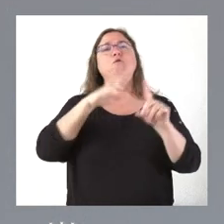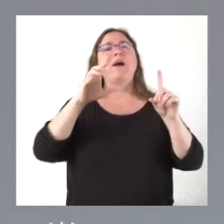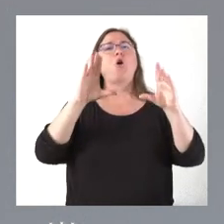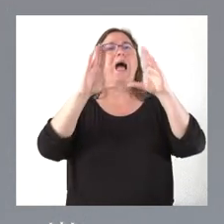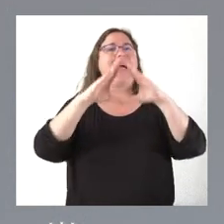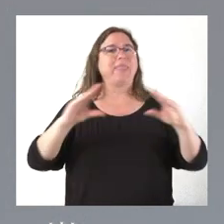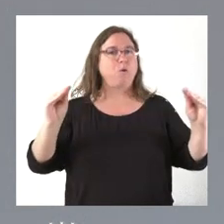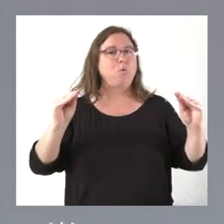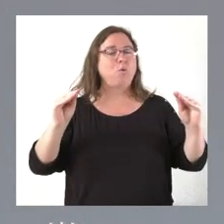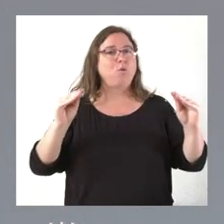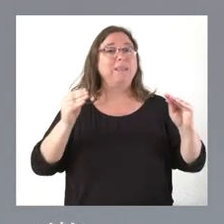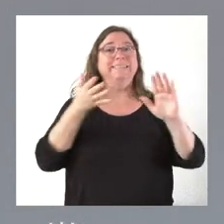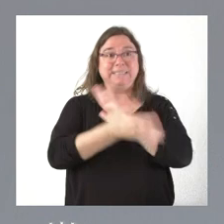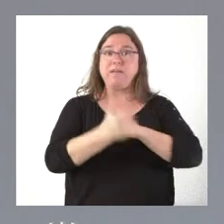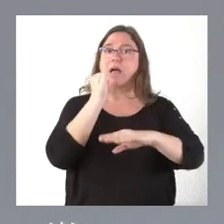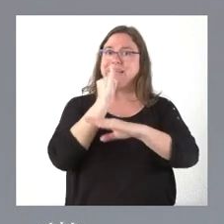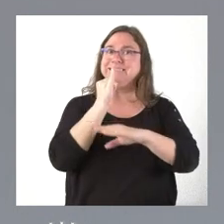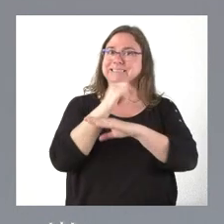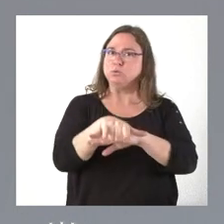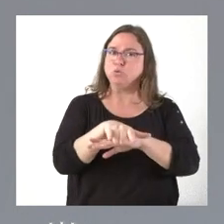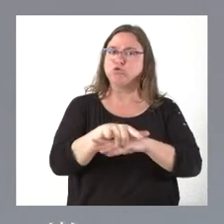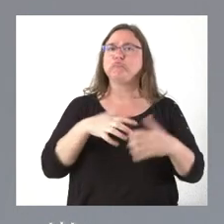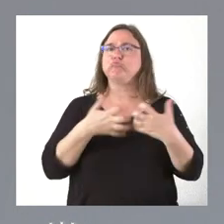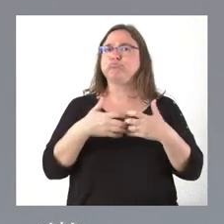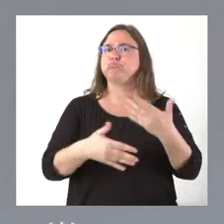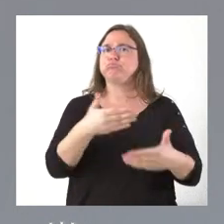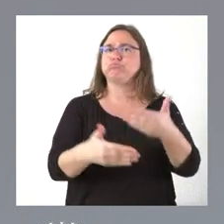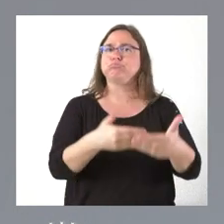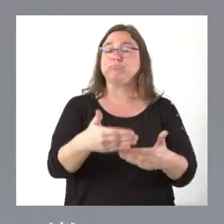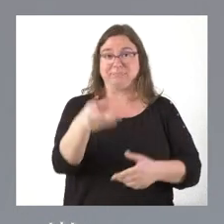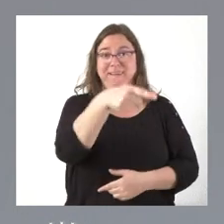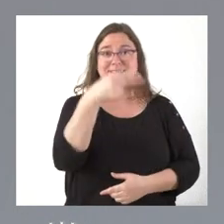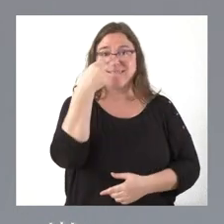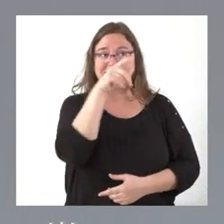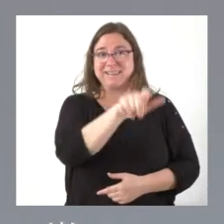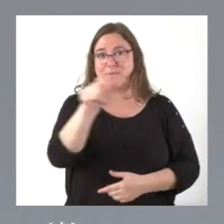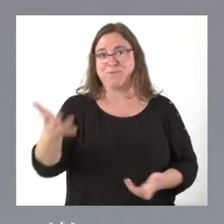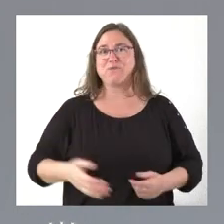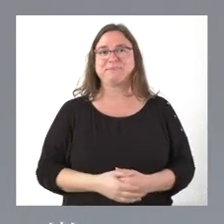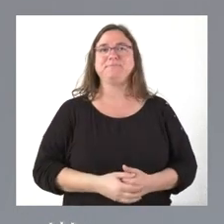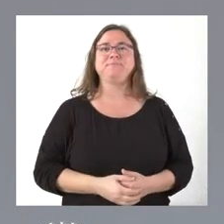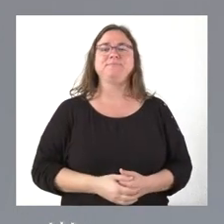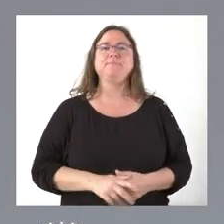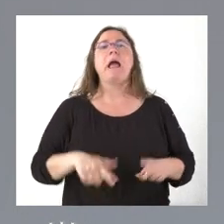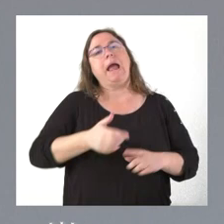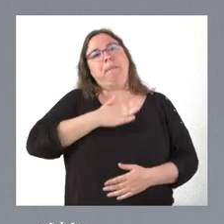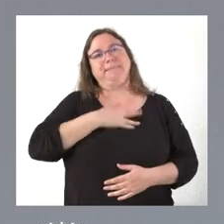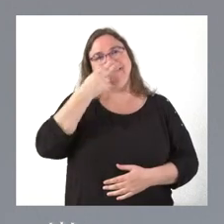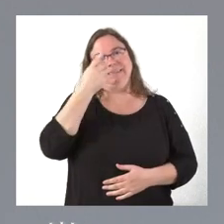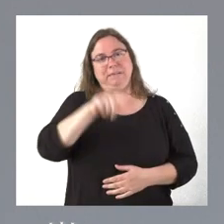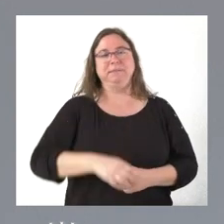vamos, prueba de que el instituto está funcionando que al final es lo que les interesa a los ciudadanos y lo que me interesa a mí.